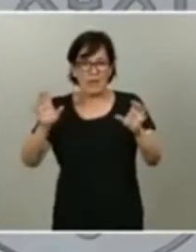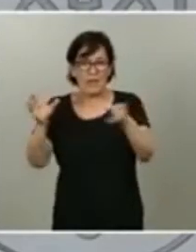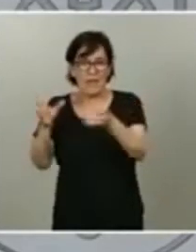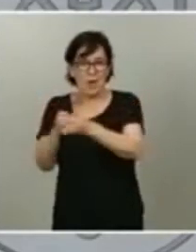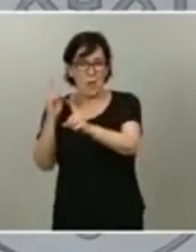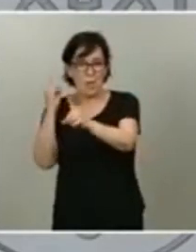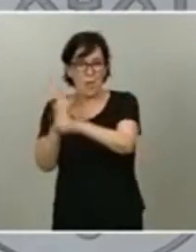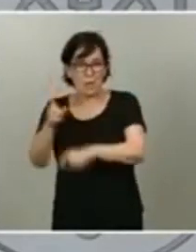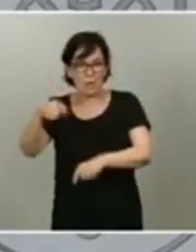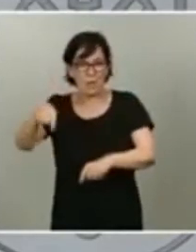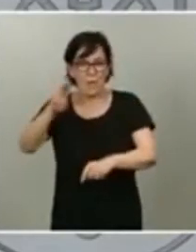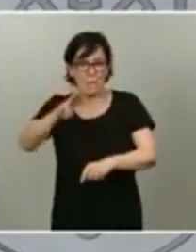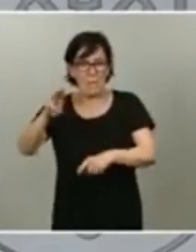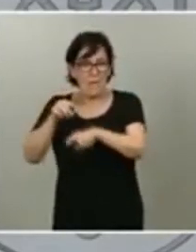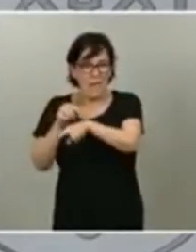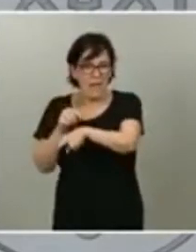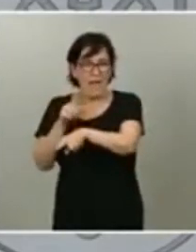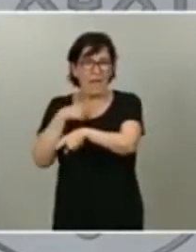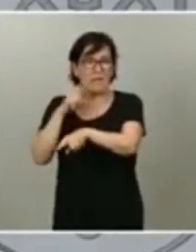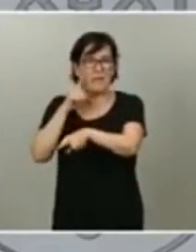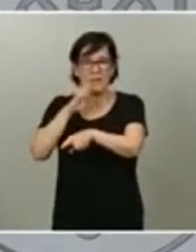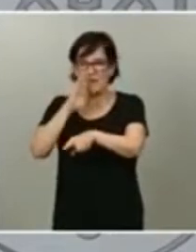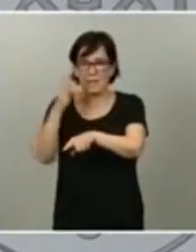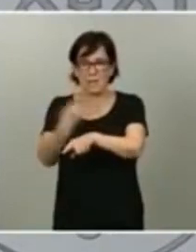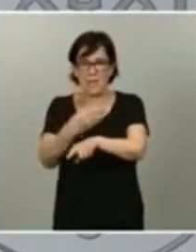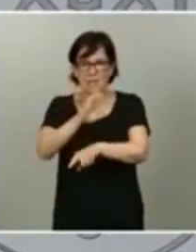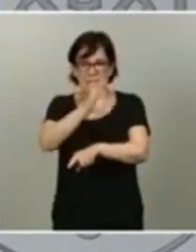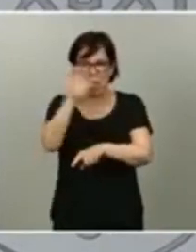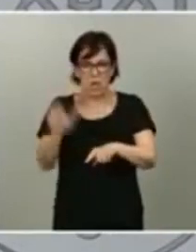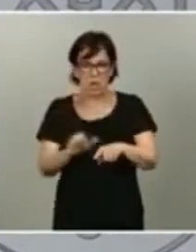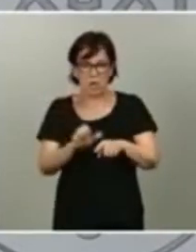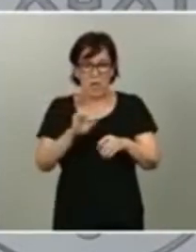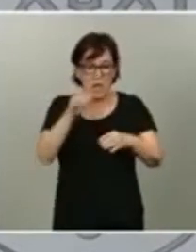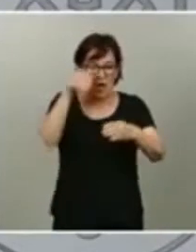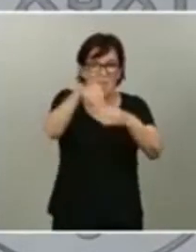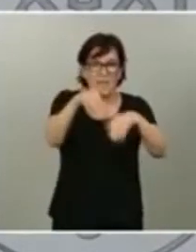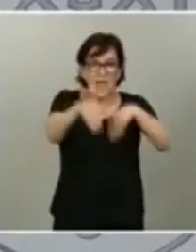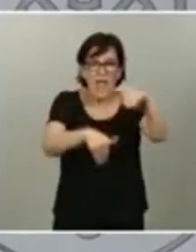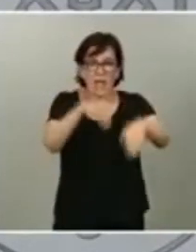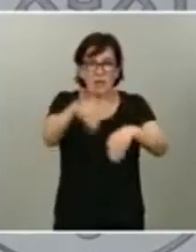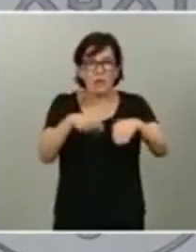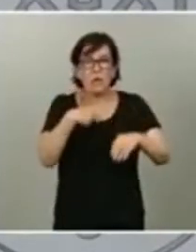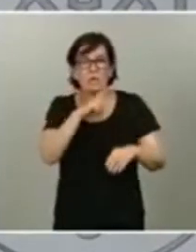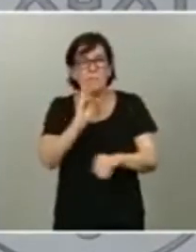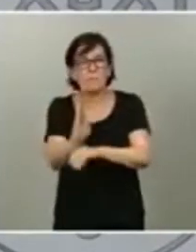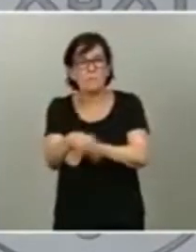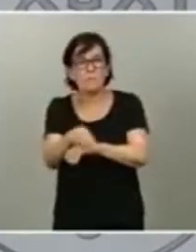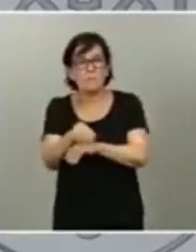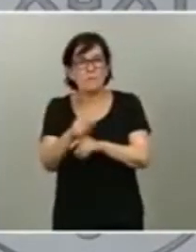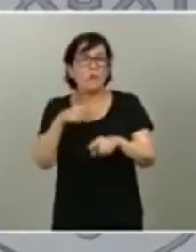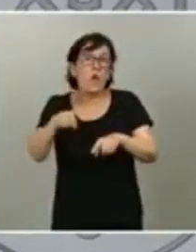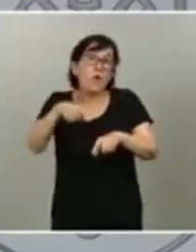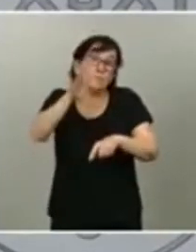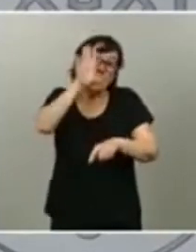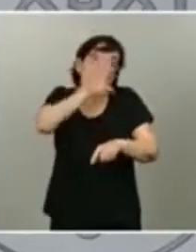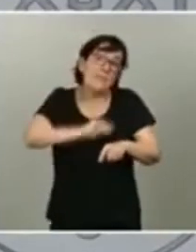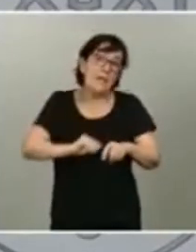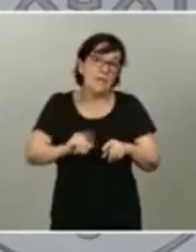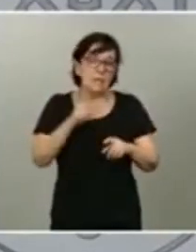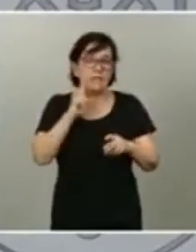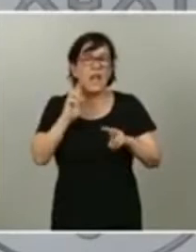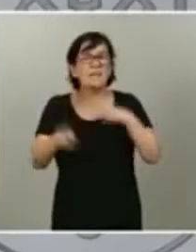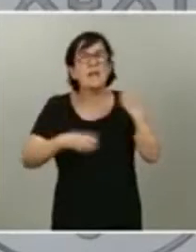quiera que a través de Europa y no de las urnas se preserven los que ellos entienden que son reformas